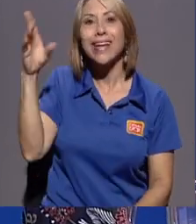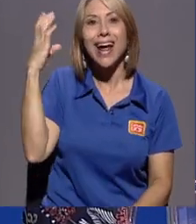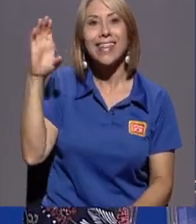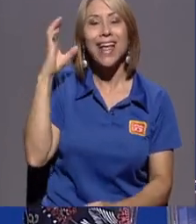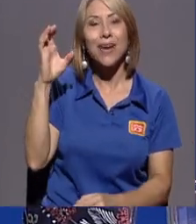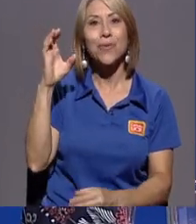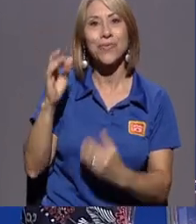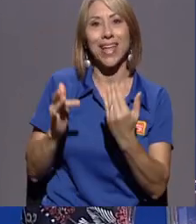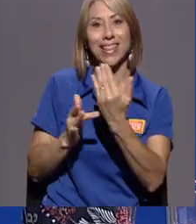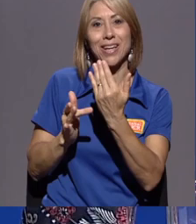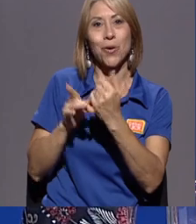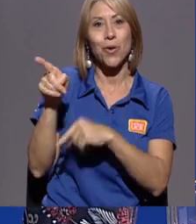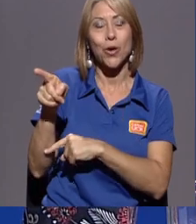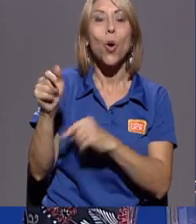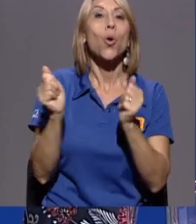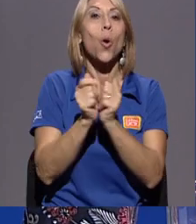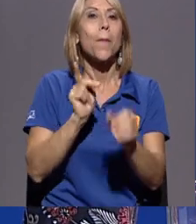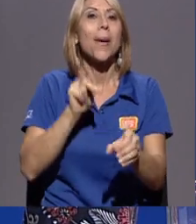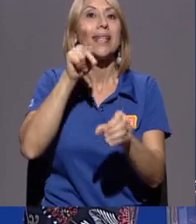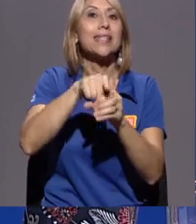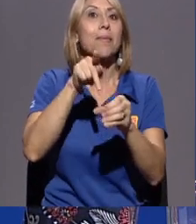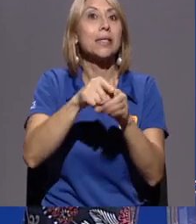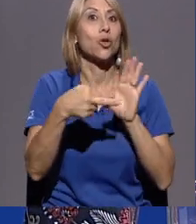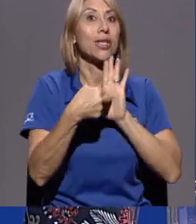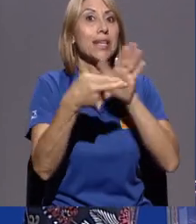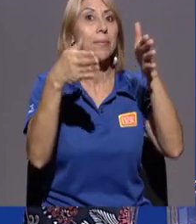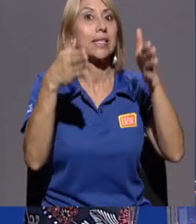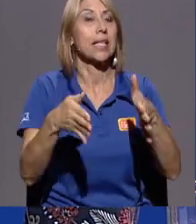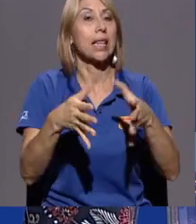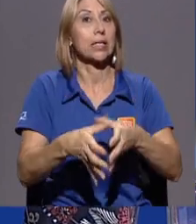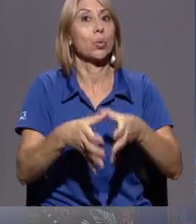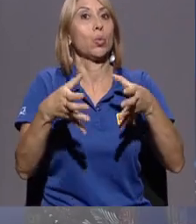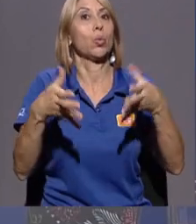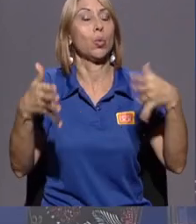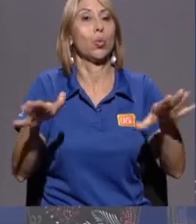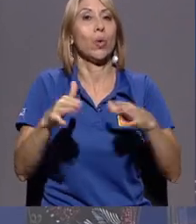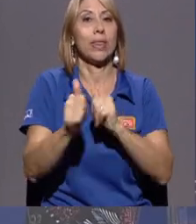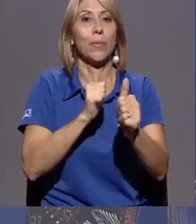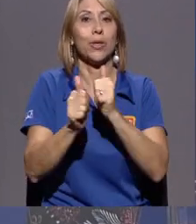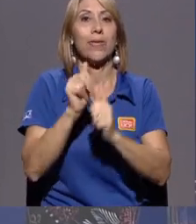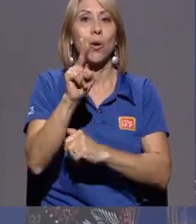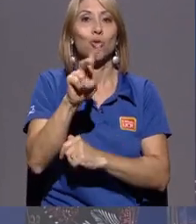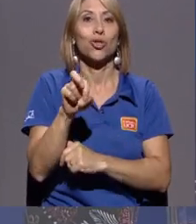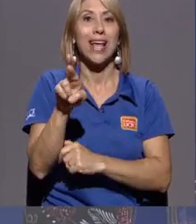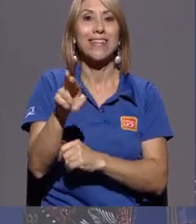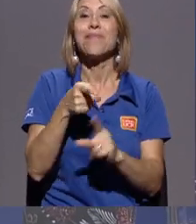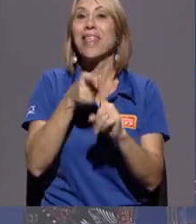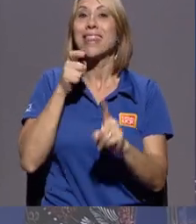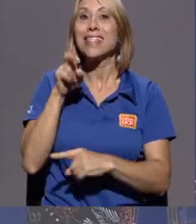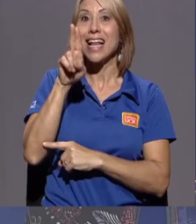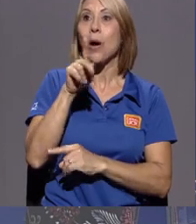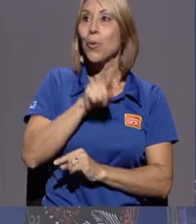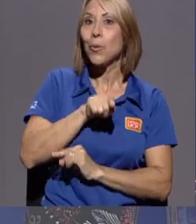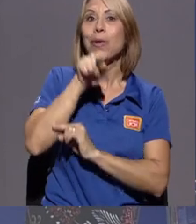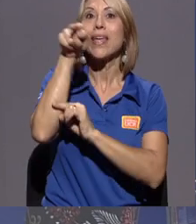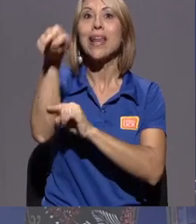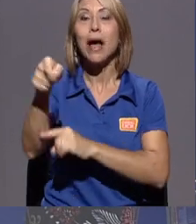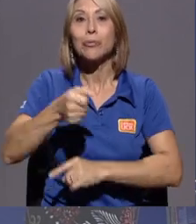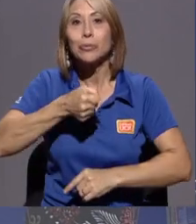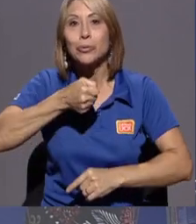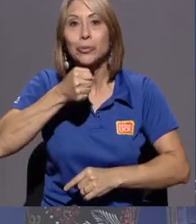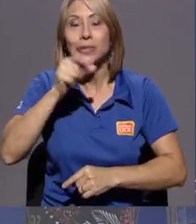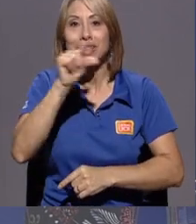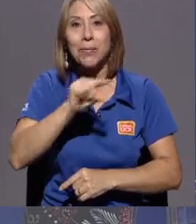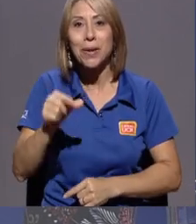Cartago, con la participación de una amplia delegación deportiva de la UCR. Desde la U dará cobertura a estas justas durante la próxima